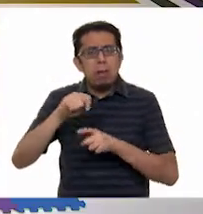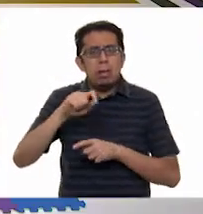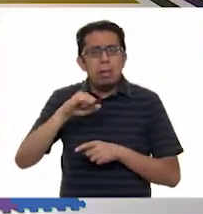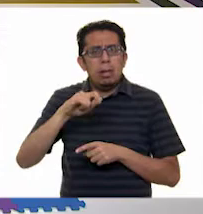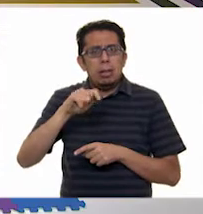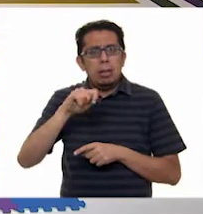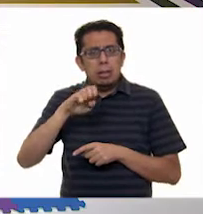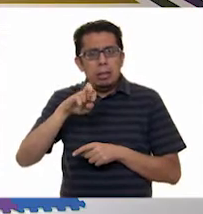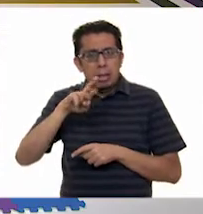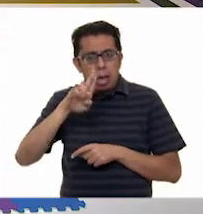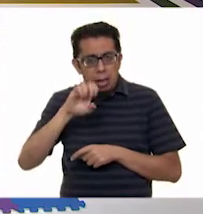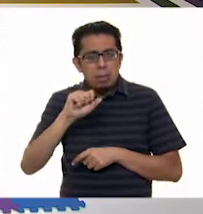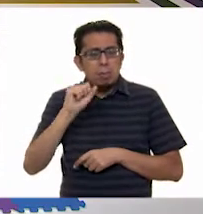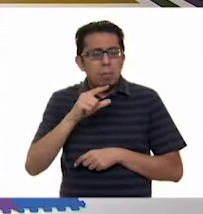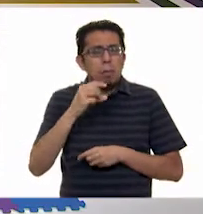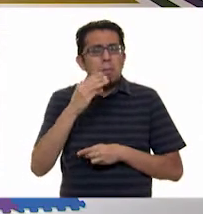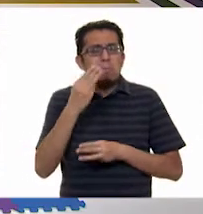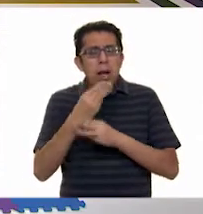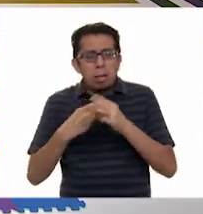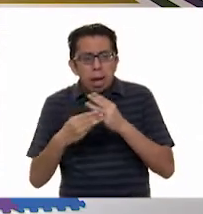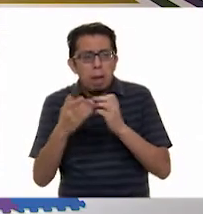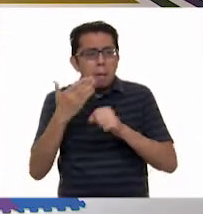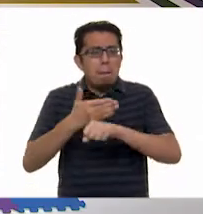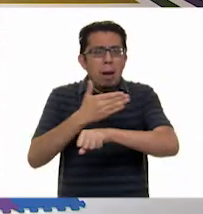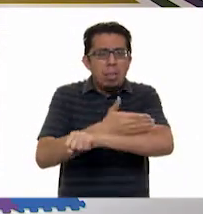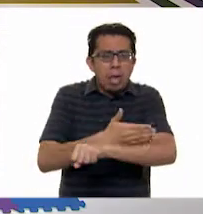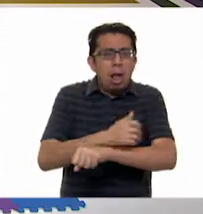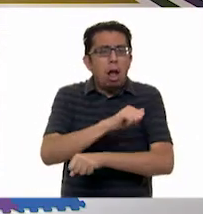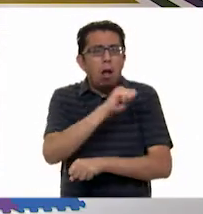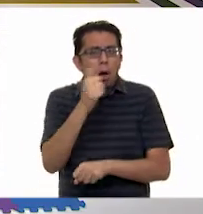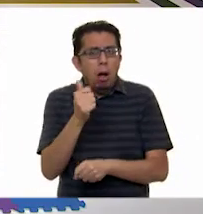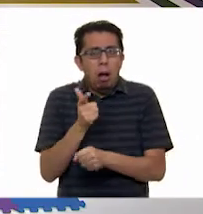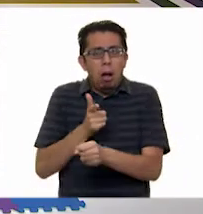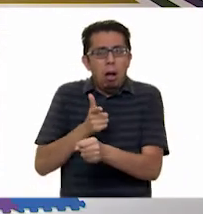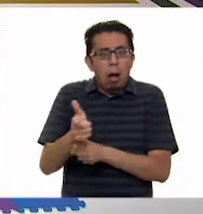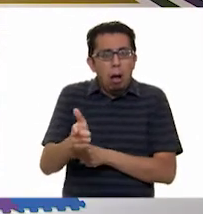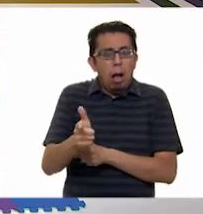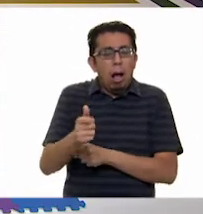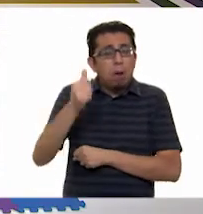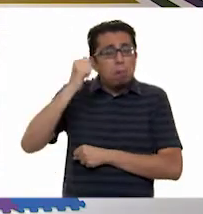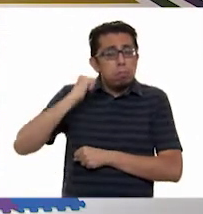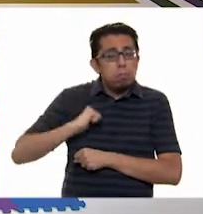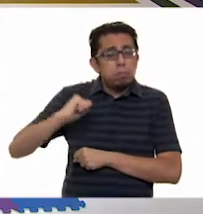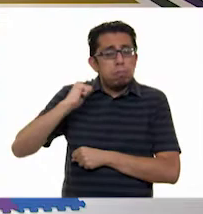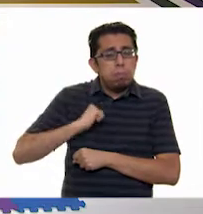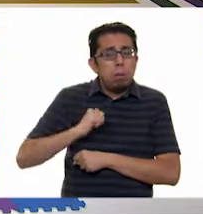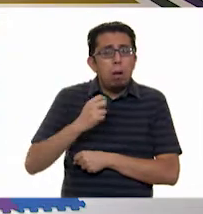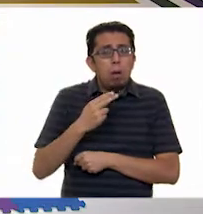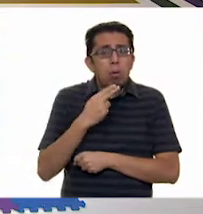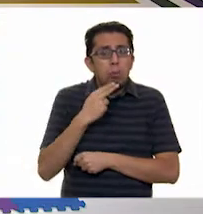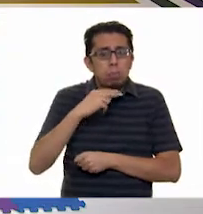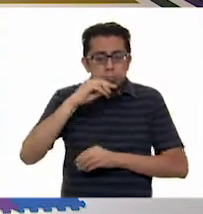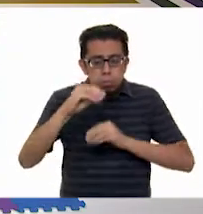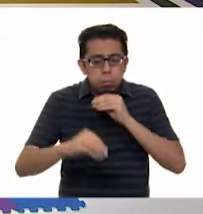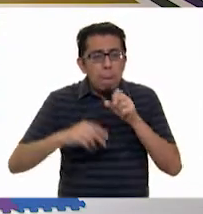y hasta de materiales de madera. Hay unos que se han encontrado que en la antigüedad eran hasta de piedra,